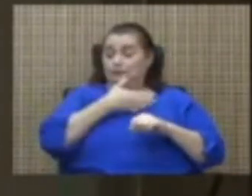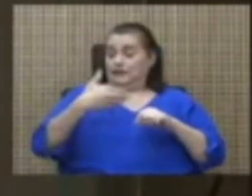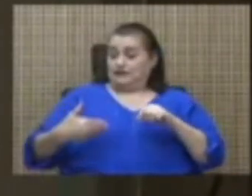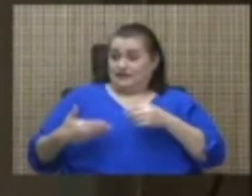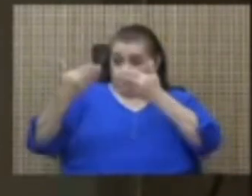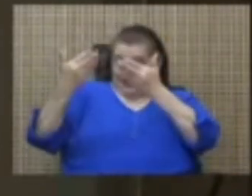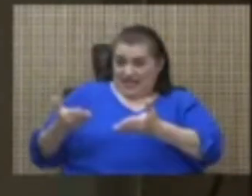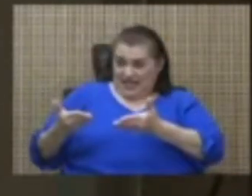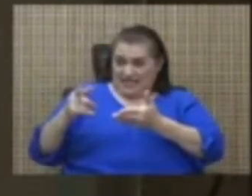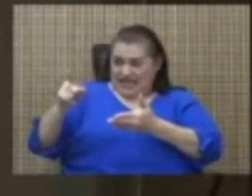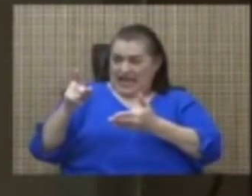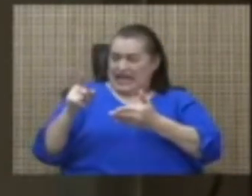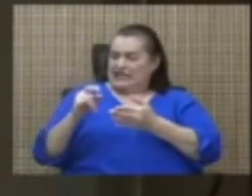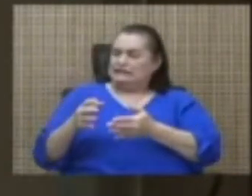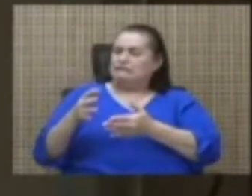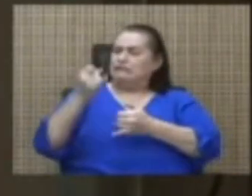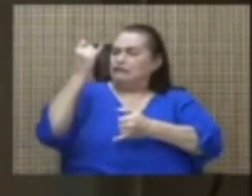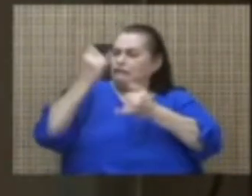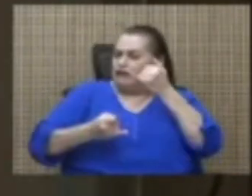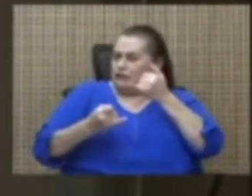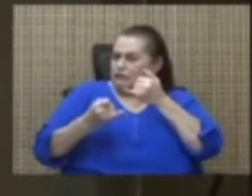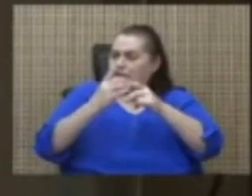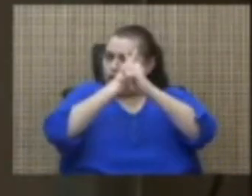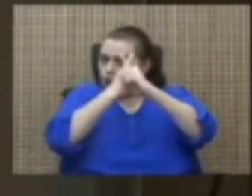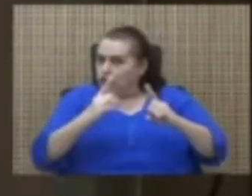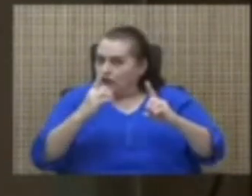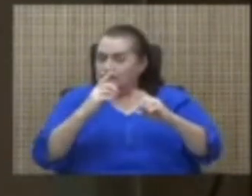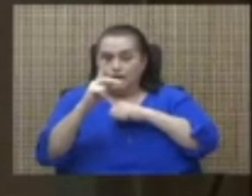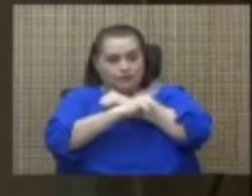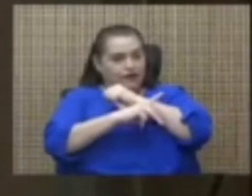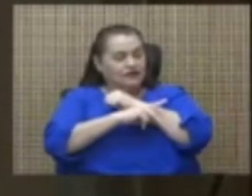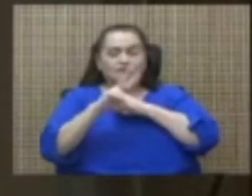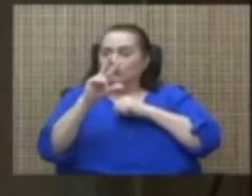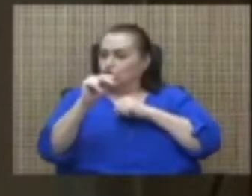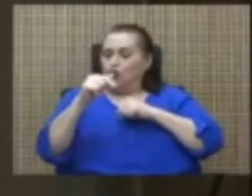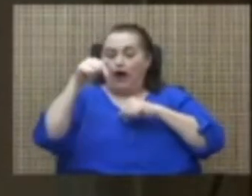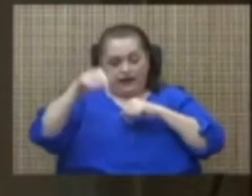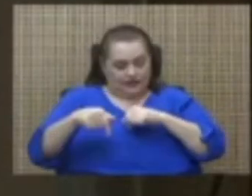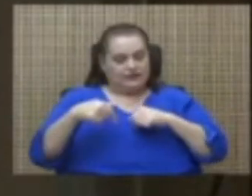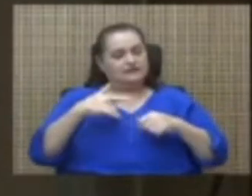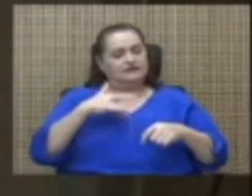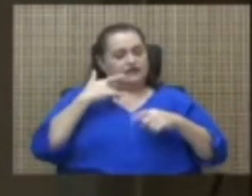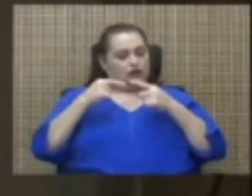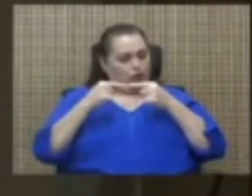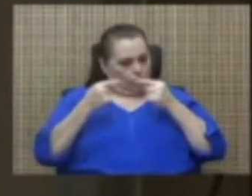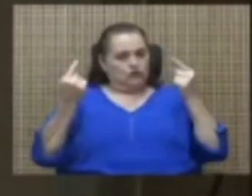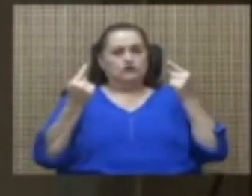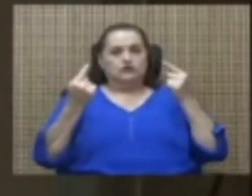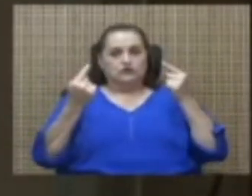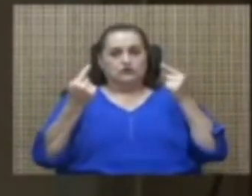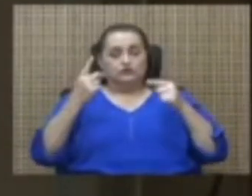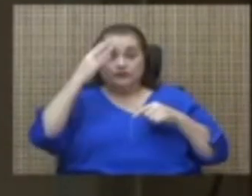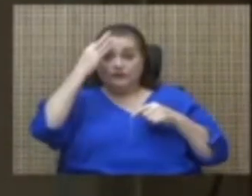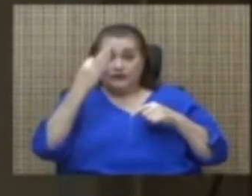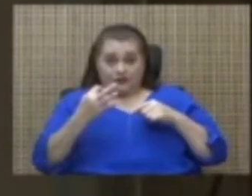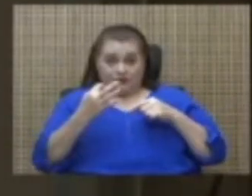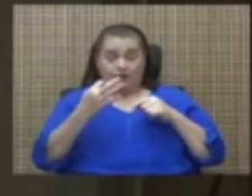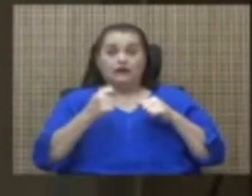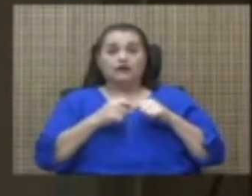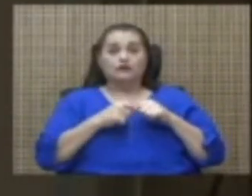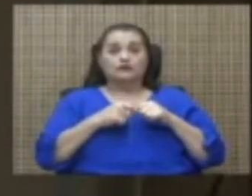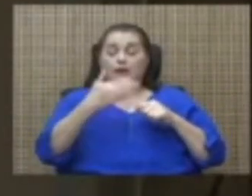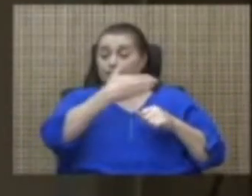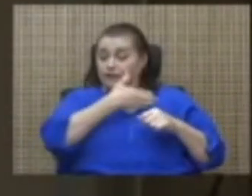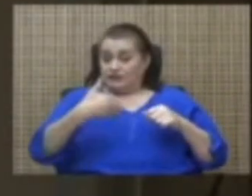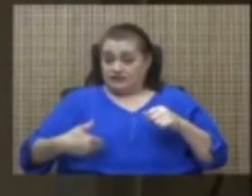carcoma la democracia de este país, porque aquí se va a sentir la oposición. Me parece que la